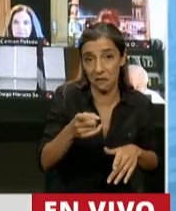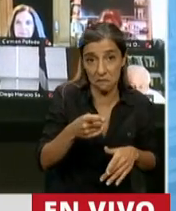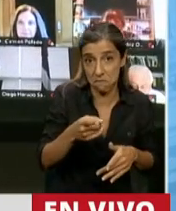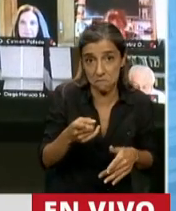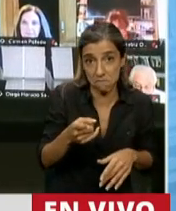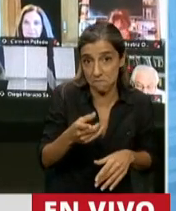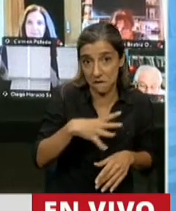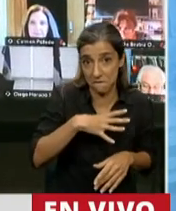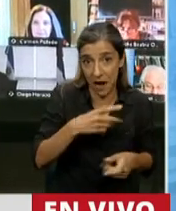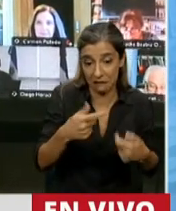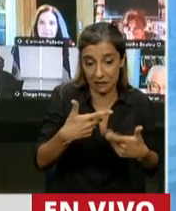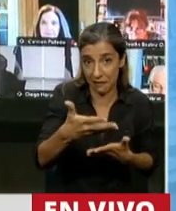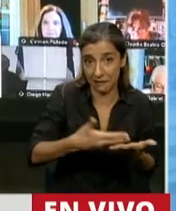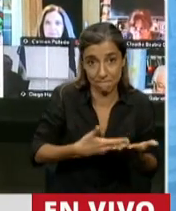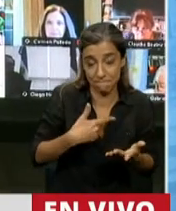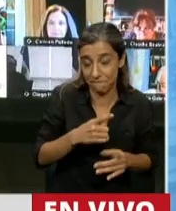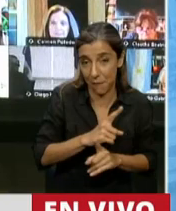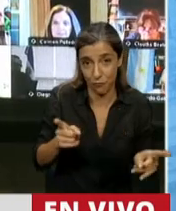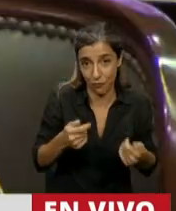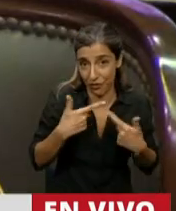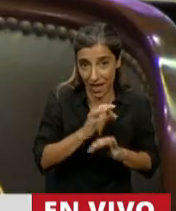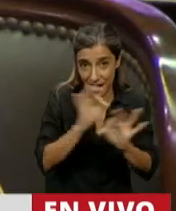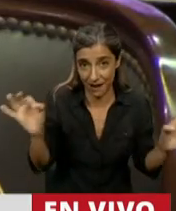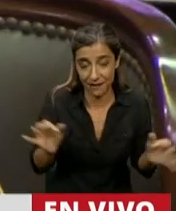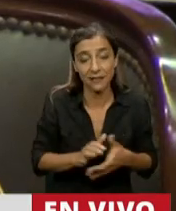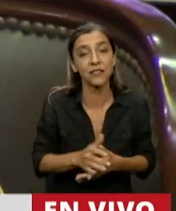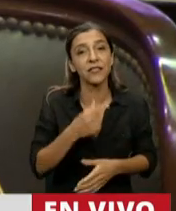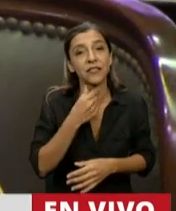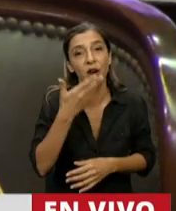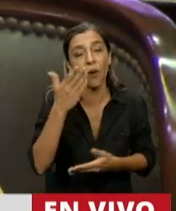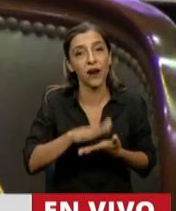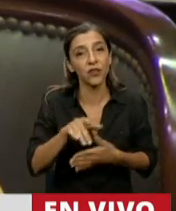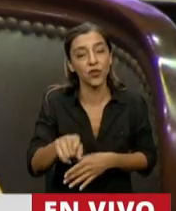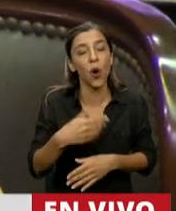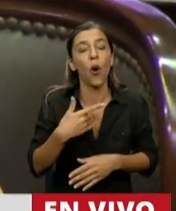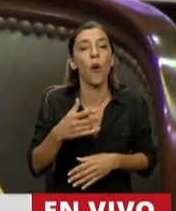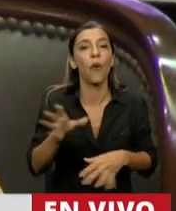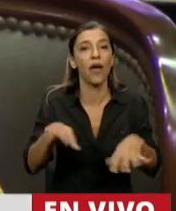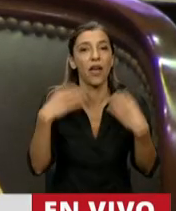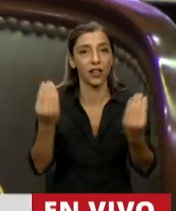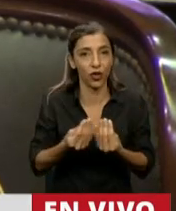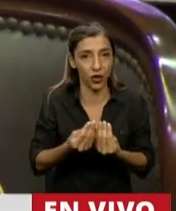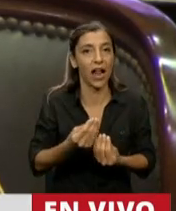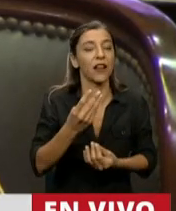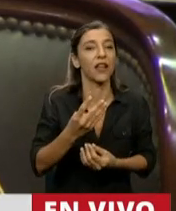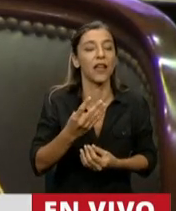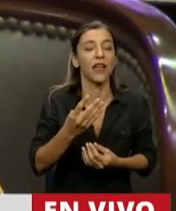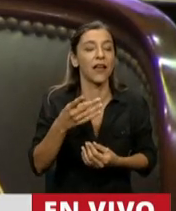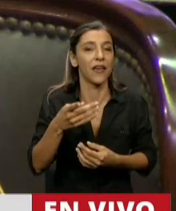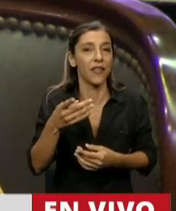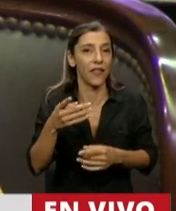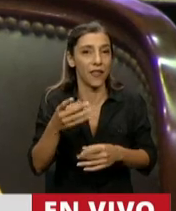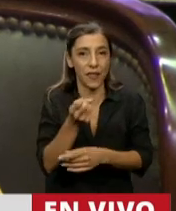Y quiero hablar de estos 24.500 millones. Mire, un cálculo simple, Presidente. Si usted hoy